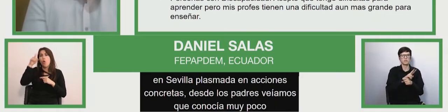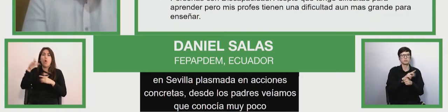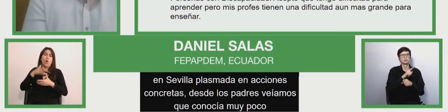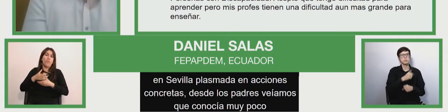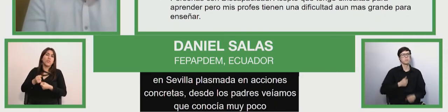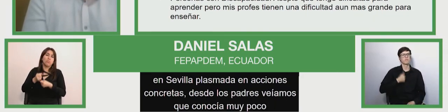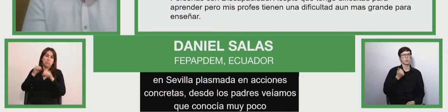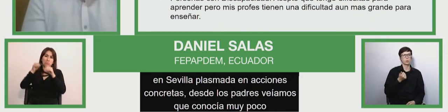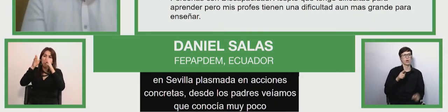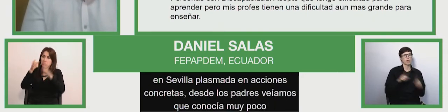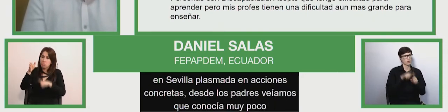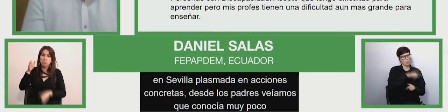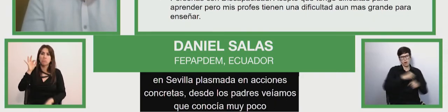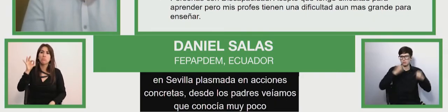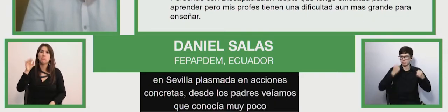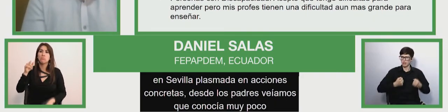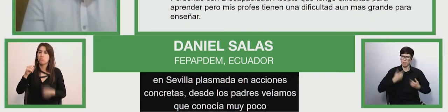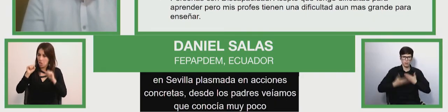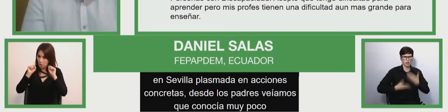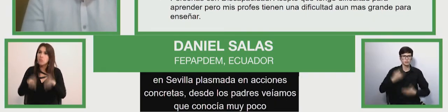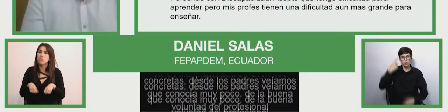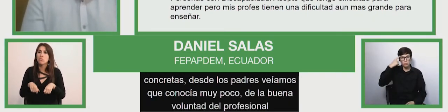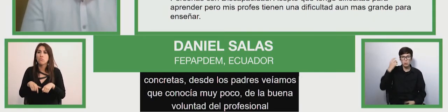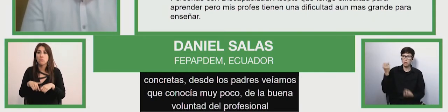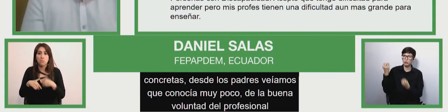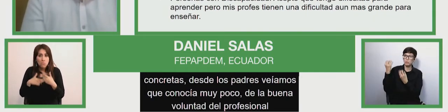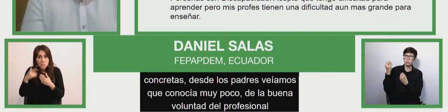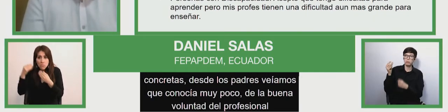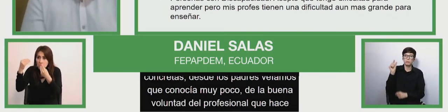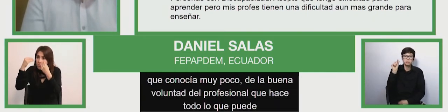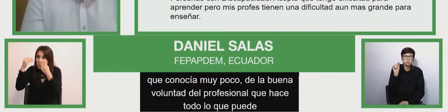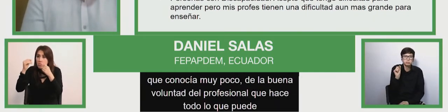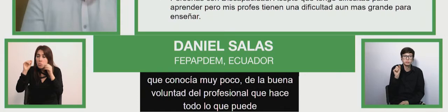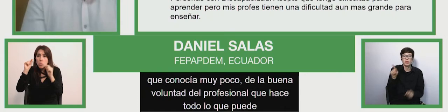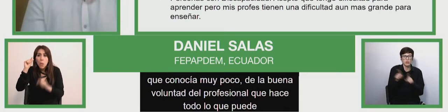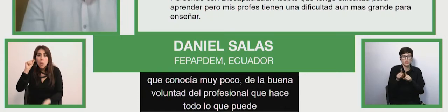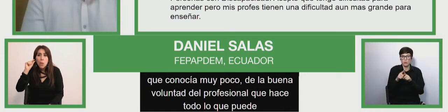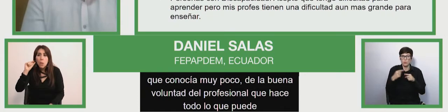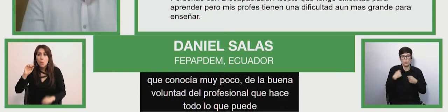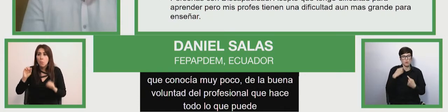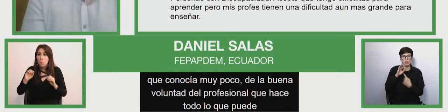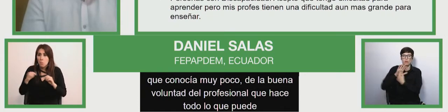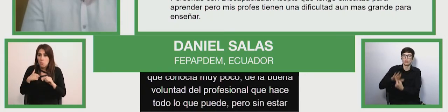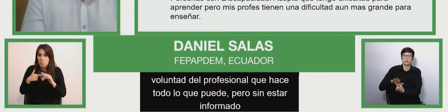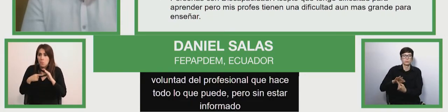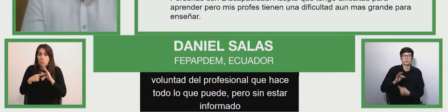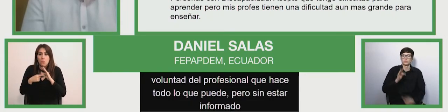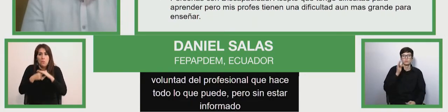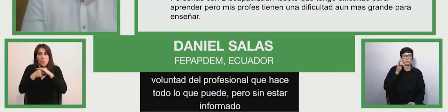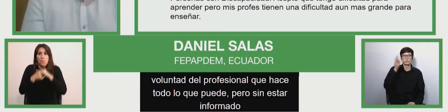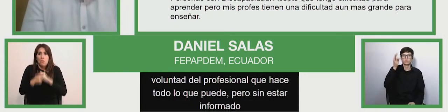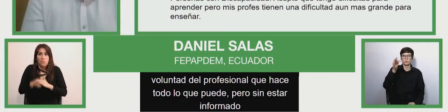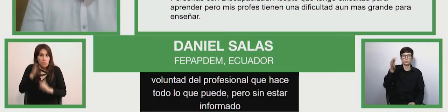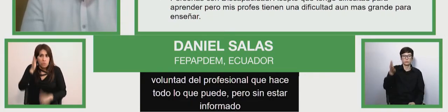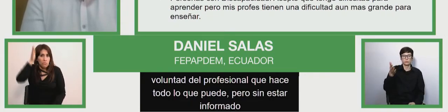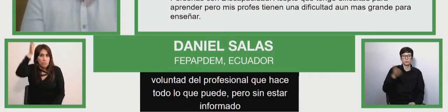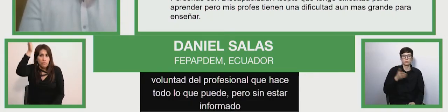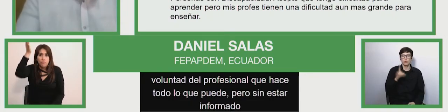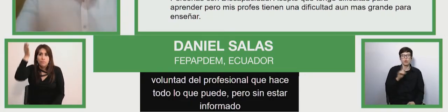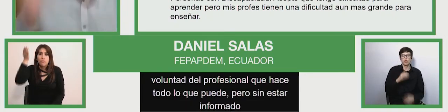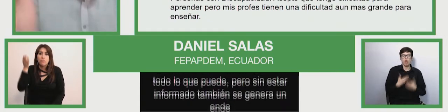que hace todo lo que puede, pero que si no está bien formado, también se genera en un ente que de alguna manera se convierte en ese